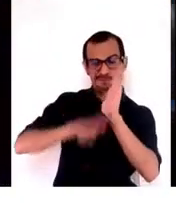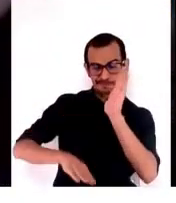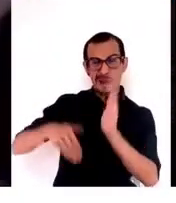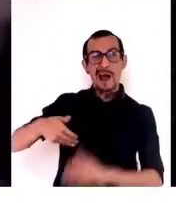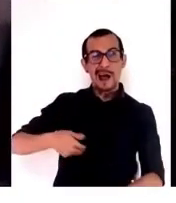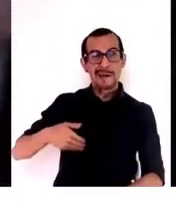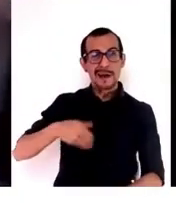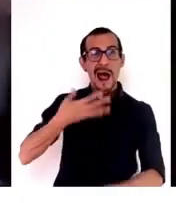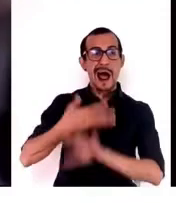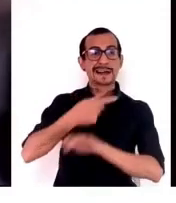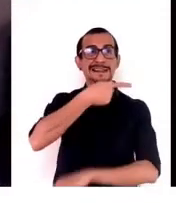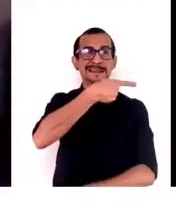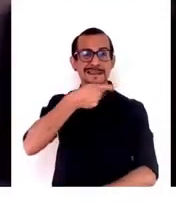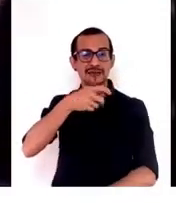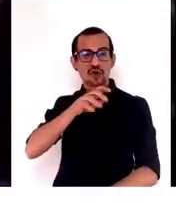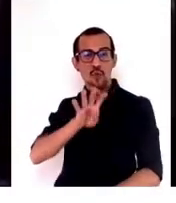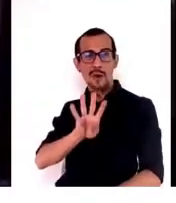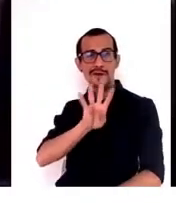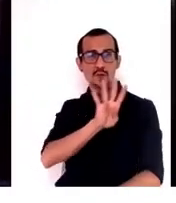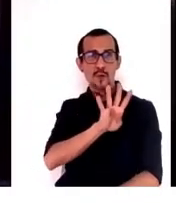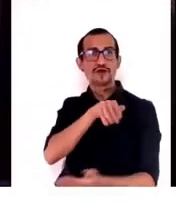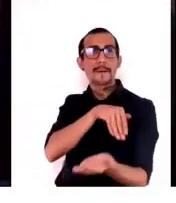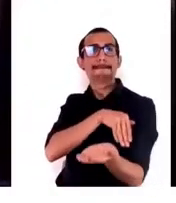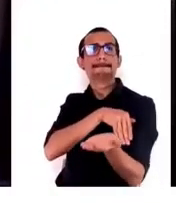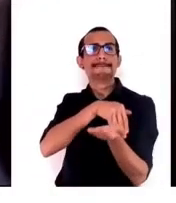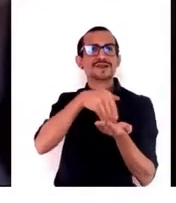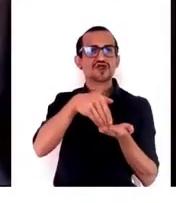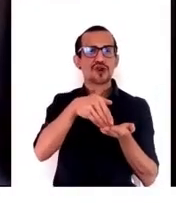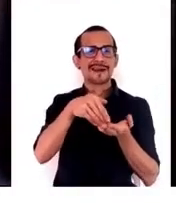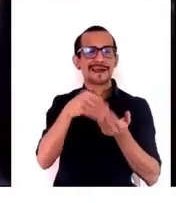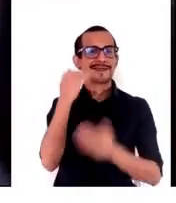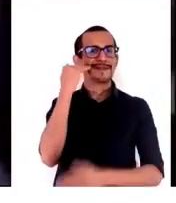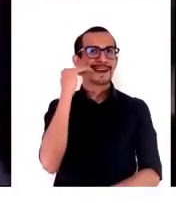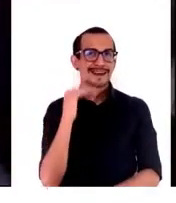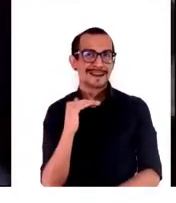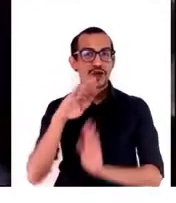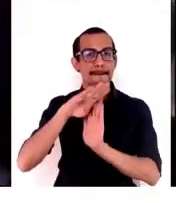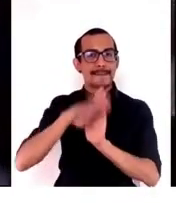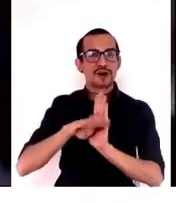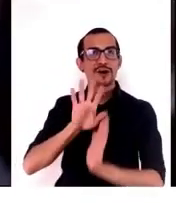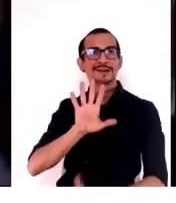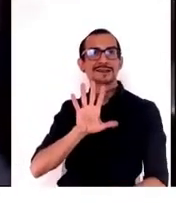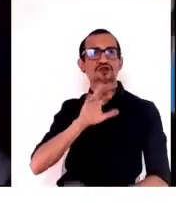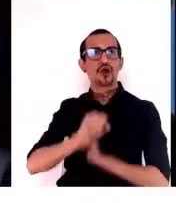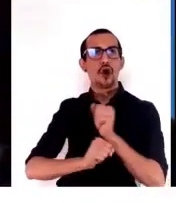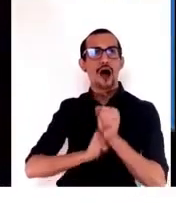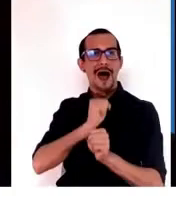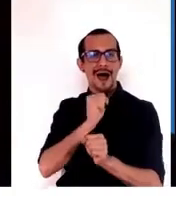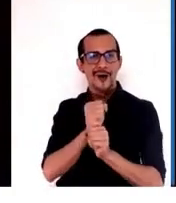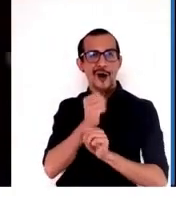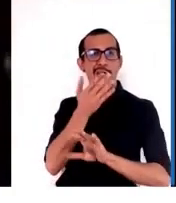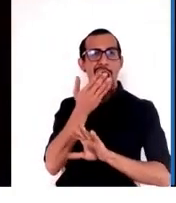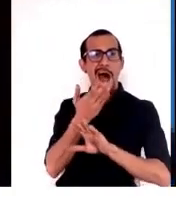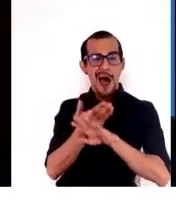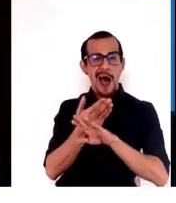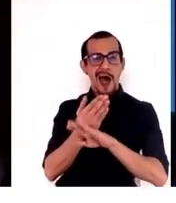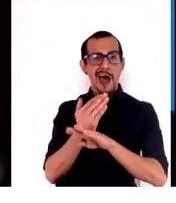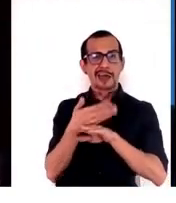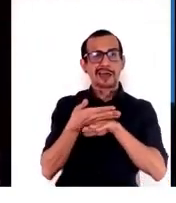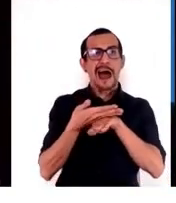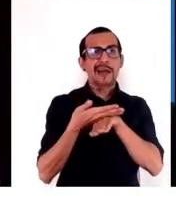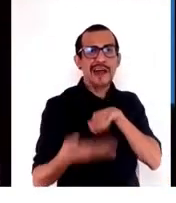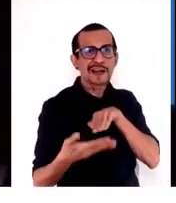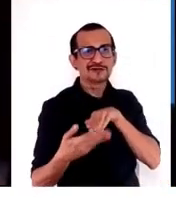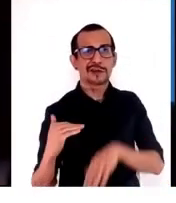144 millones de niños menor de 5 años y tienen retraso en el crecimiento